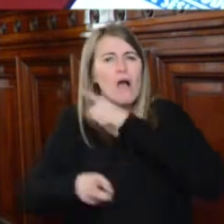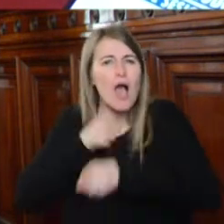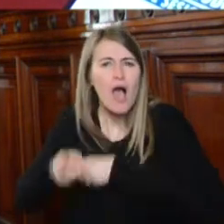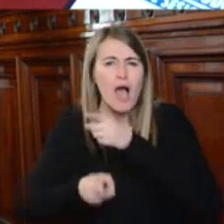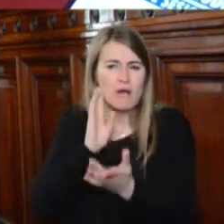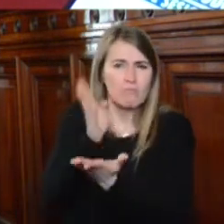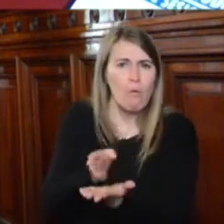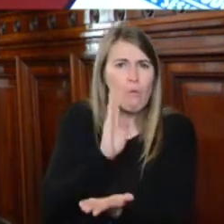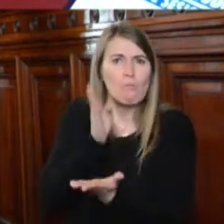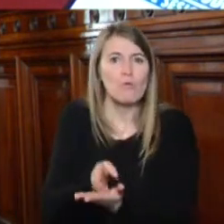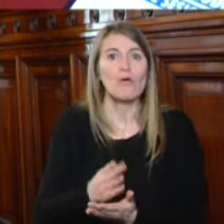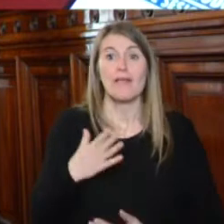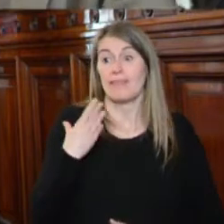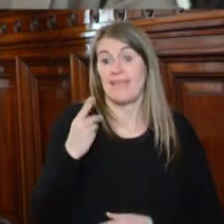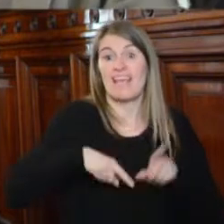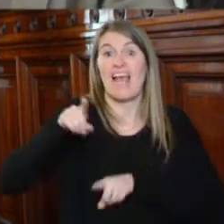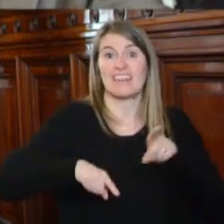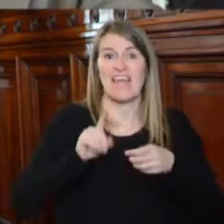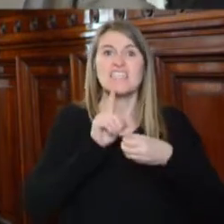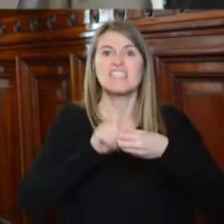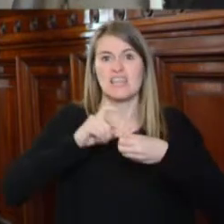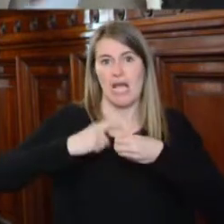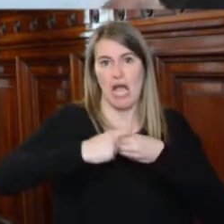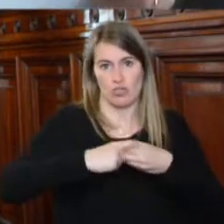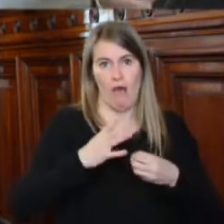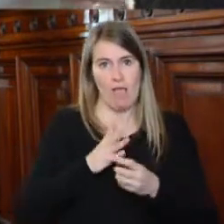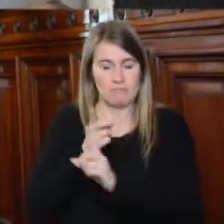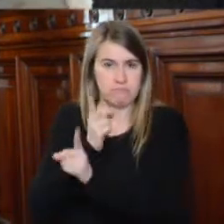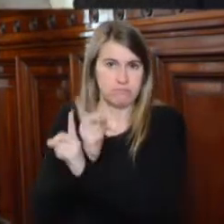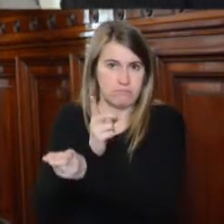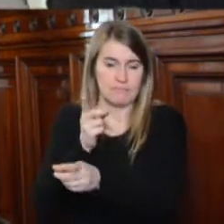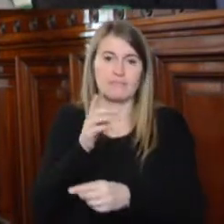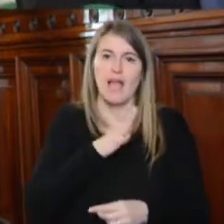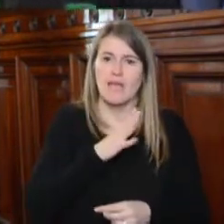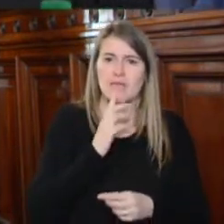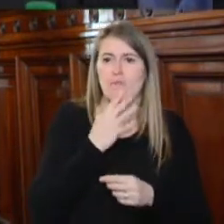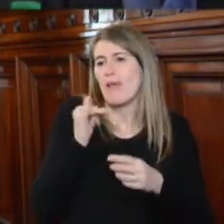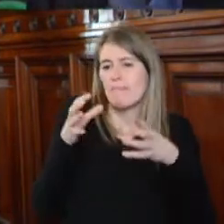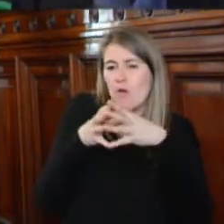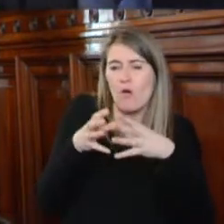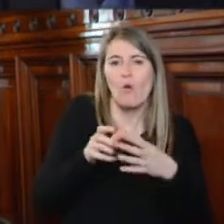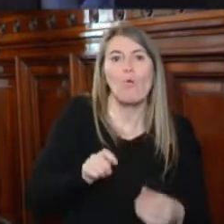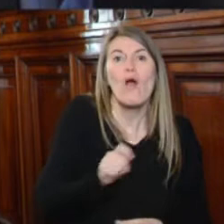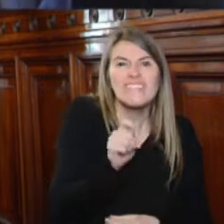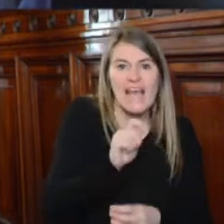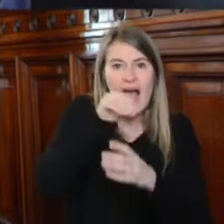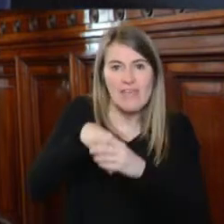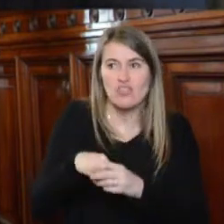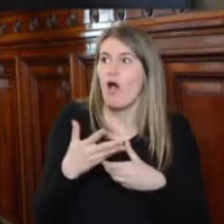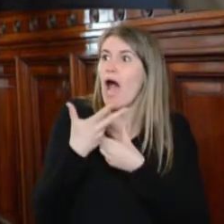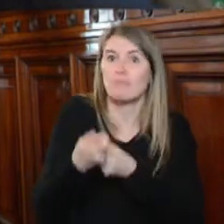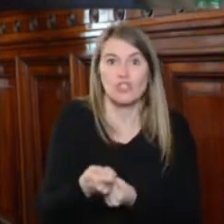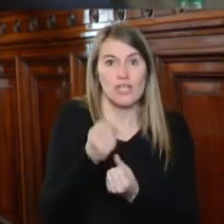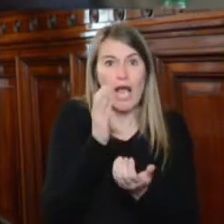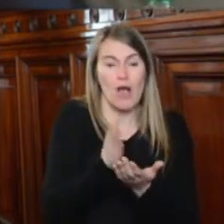de dirigentes sindicales, la intervención de diversos sindicatos y la estigmatización y persecución de jueces del fuero laboral y de abogados